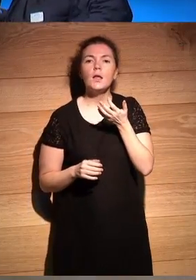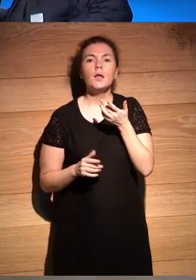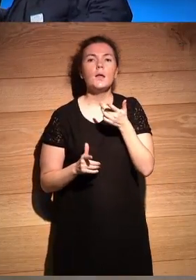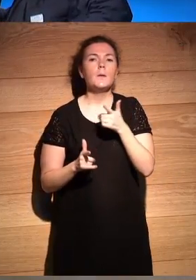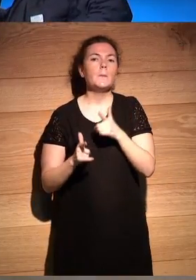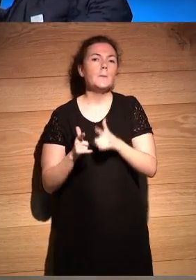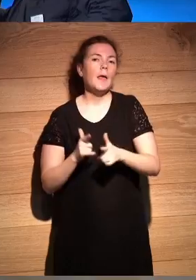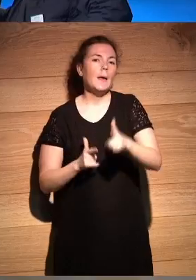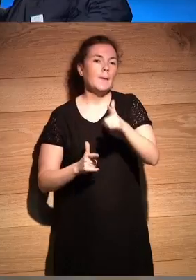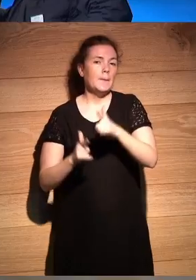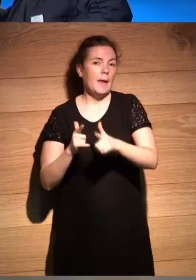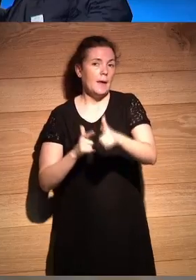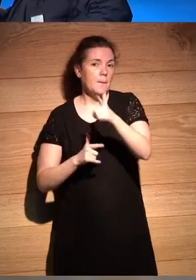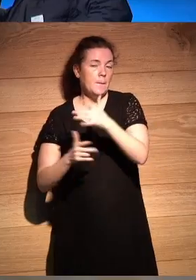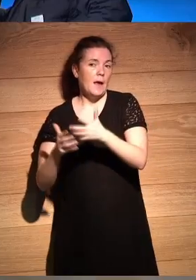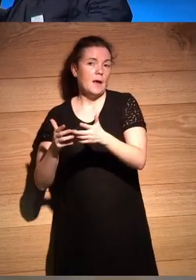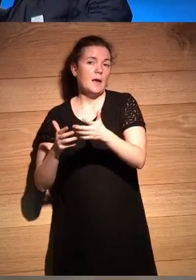ese cóctel